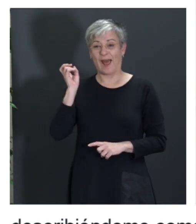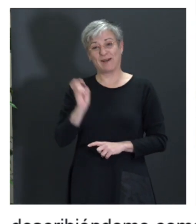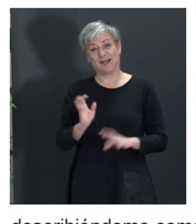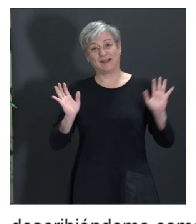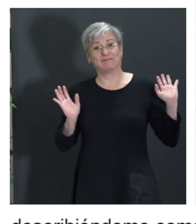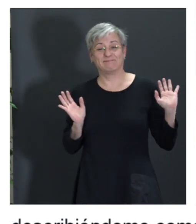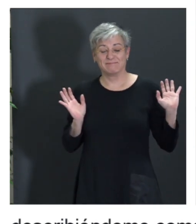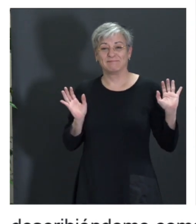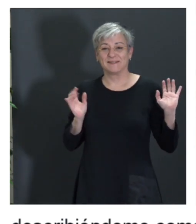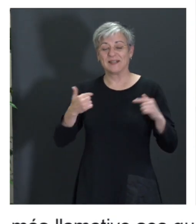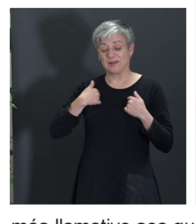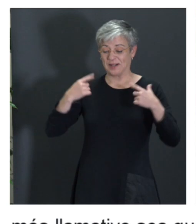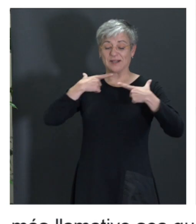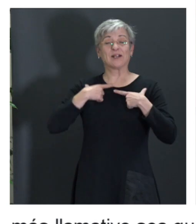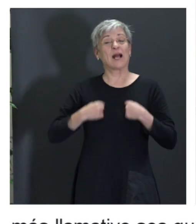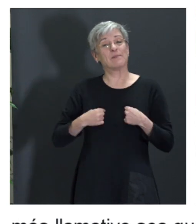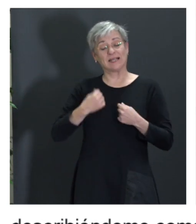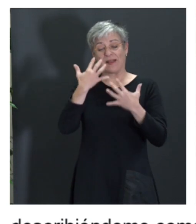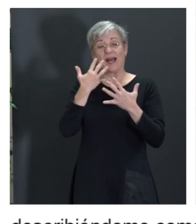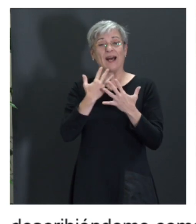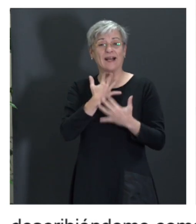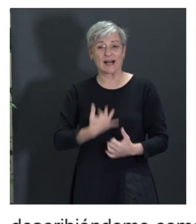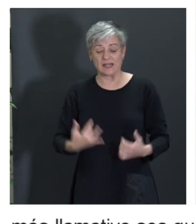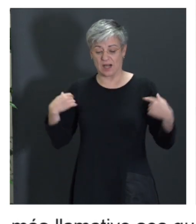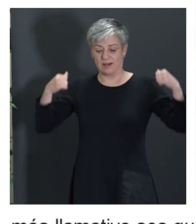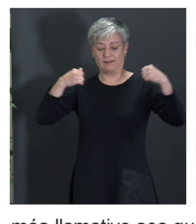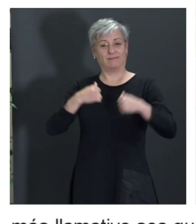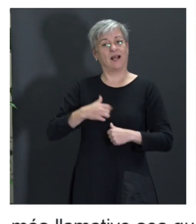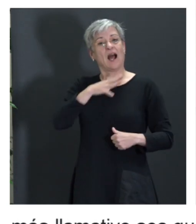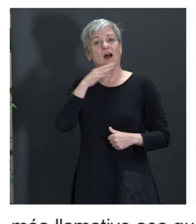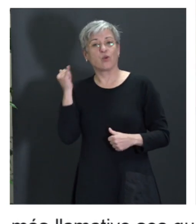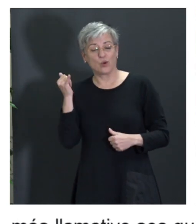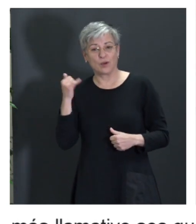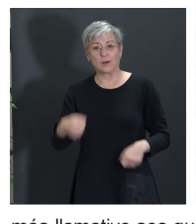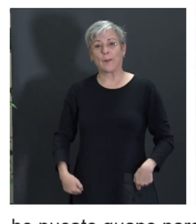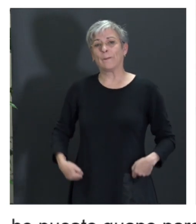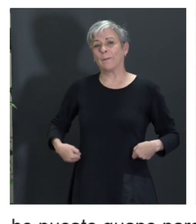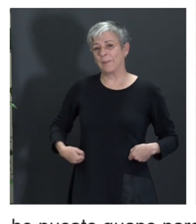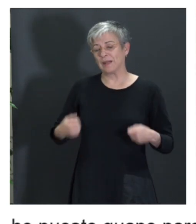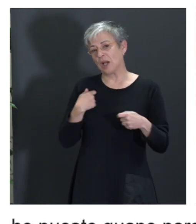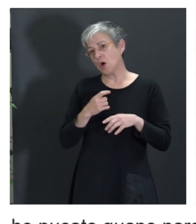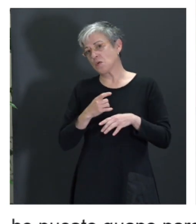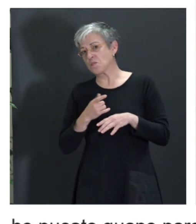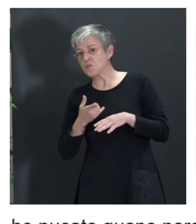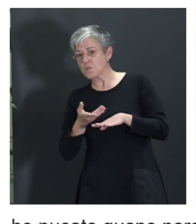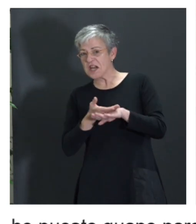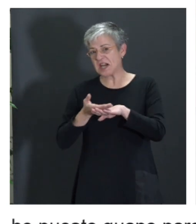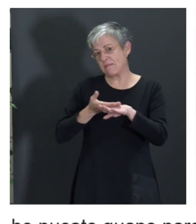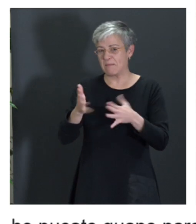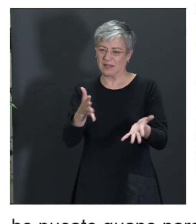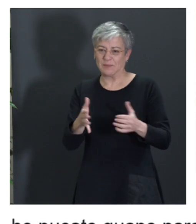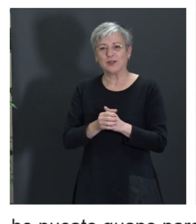llevo, pues, es una camisa de rayas, una chaqueta americana azul y, bueno, un pantalón de color khaki, no sé cómo se llama esto.